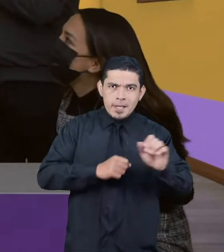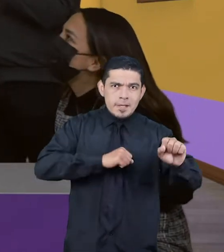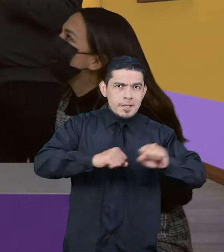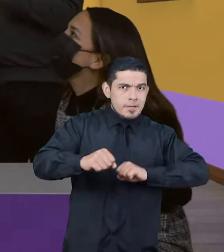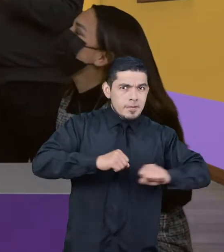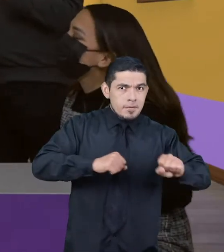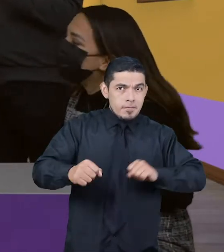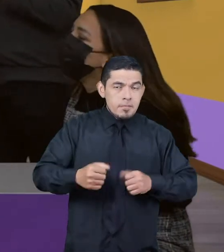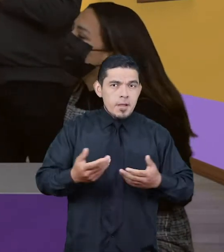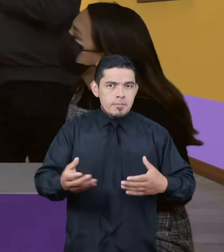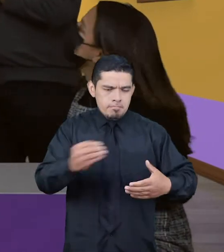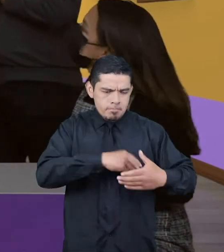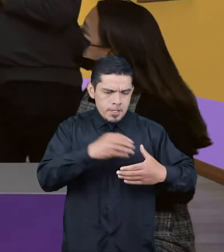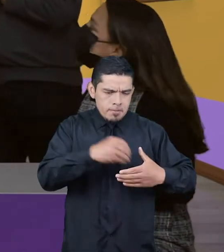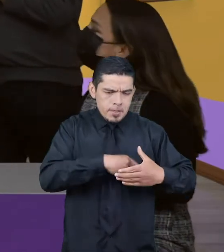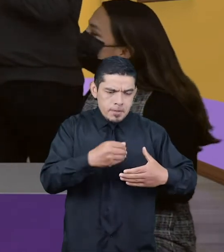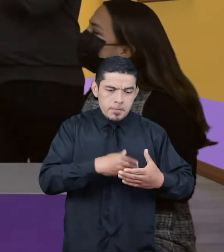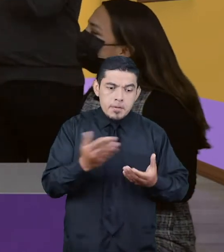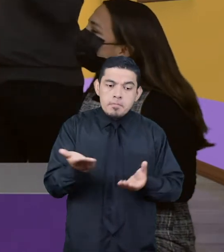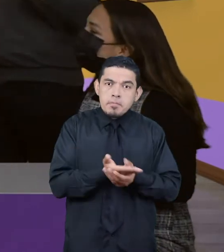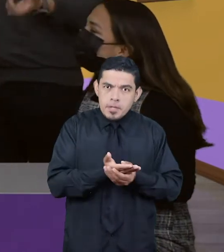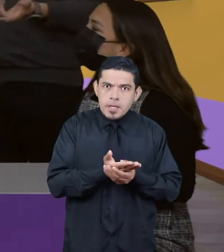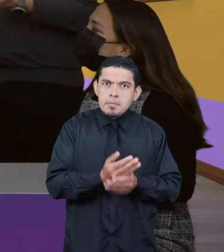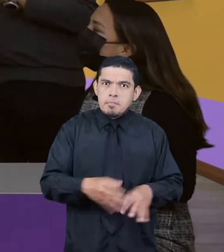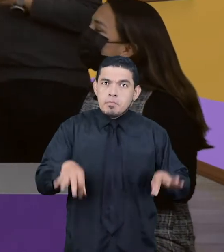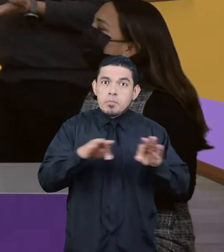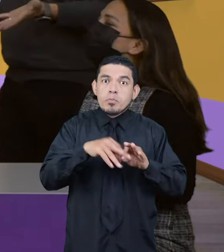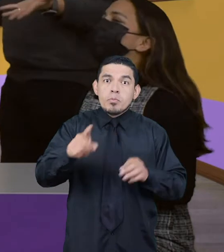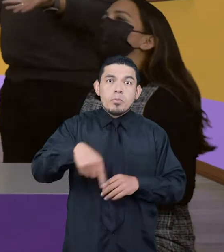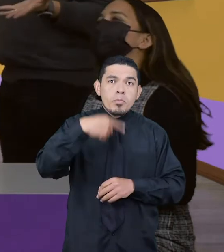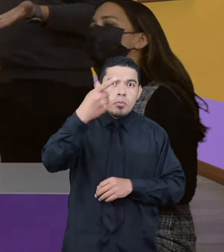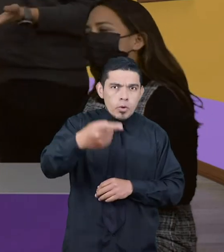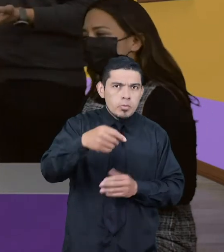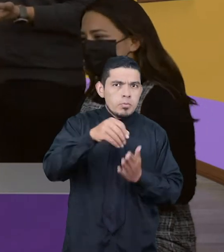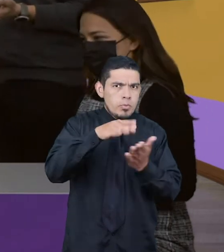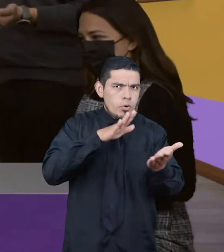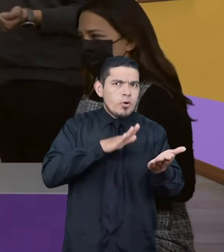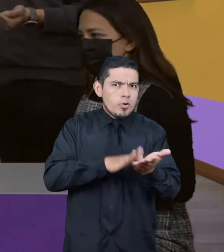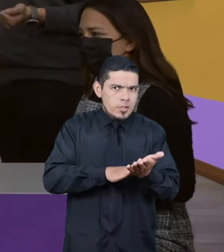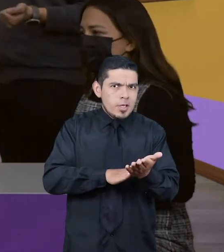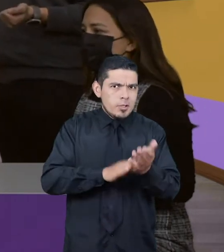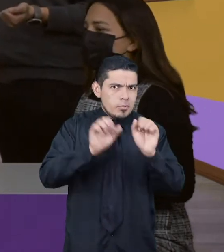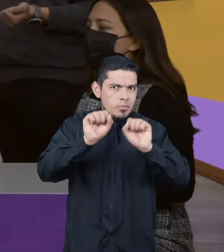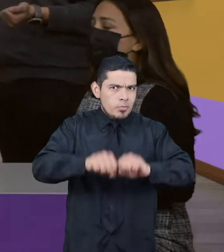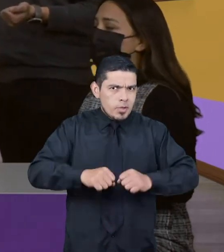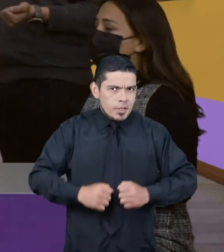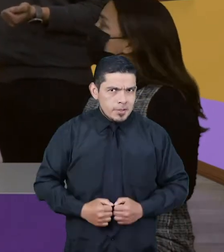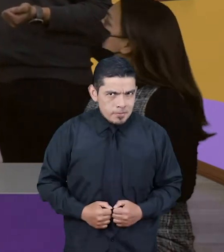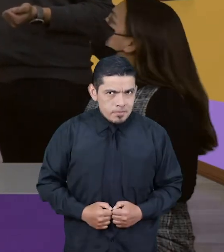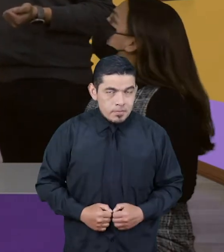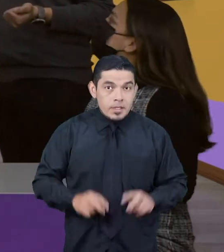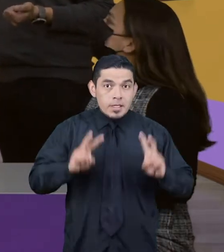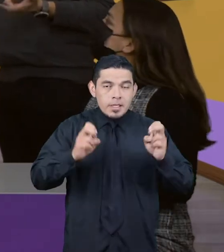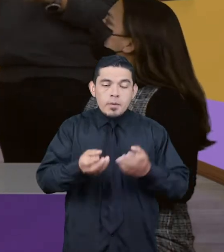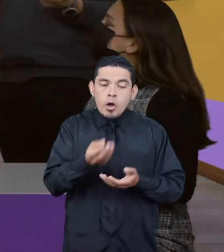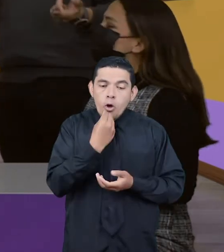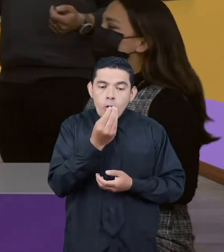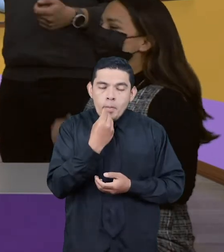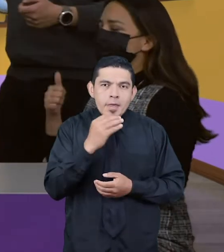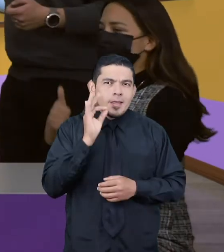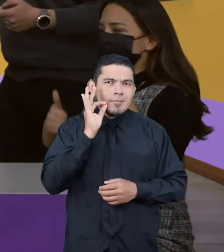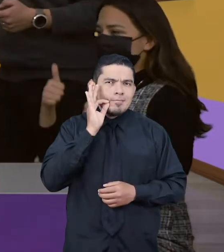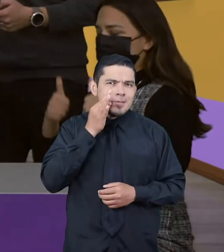productos en su portafolio porque les permitirá trabajar con el siguiente proyecto que será el consumo de alimentos